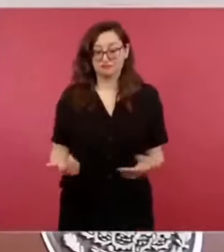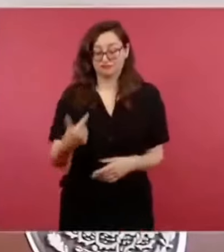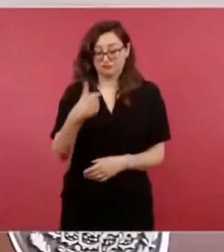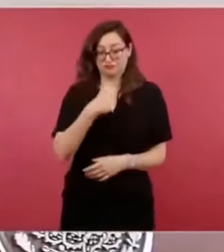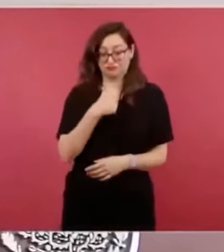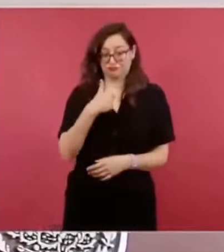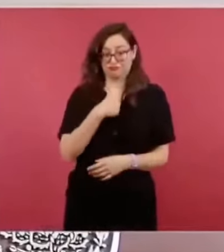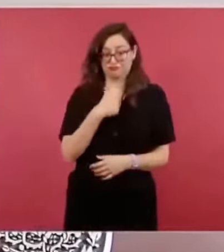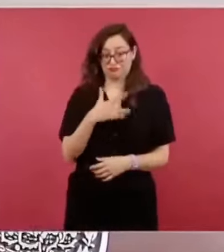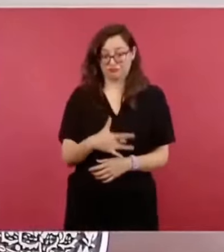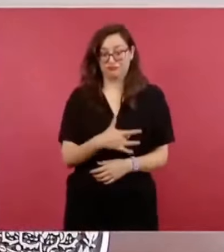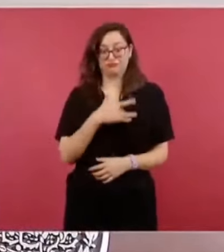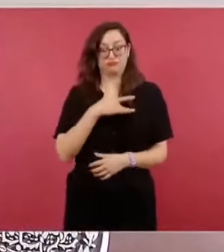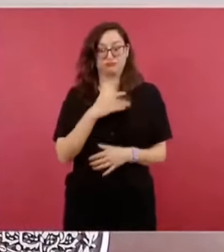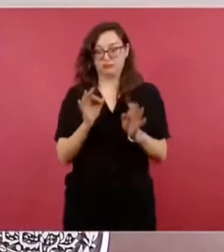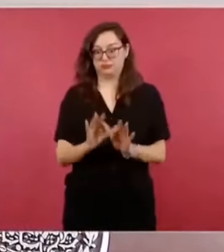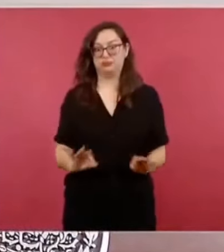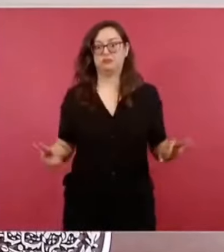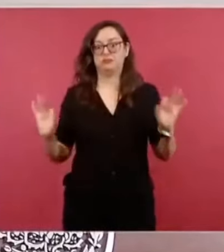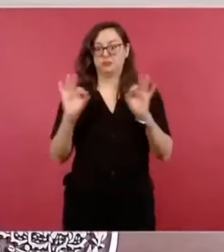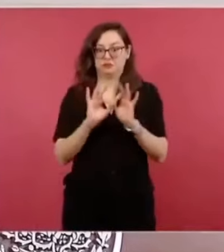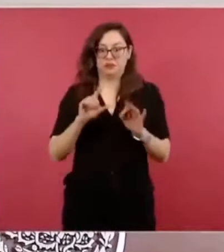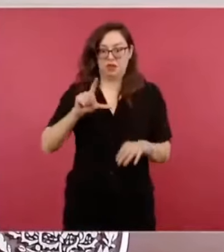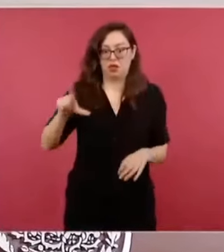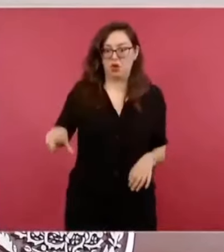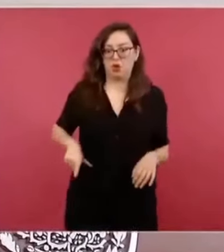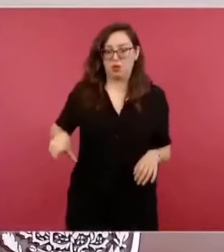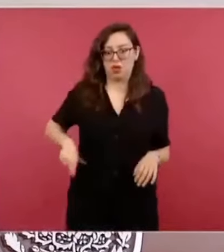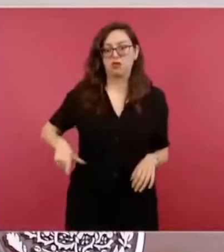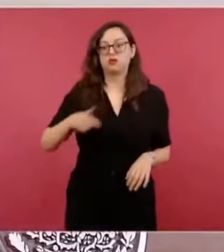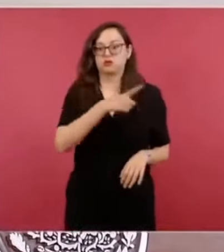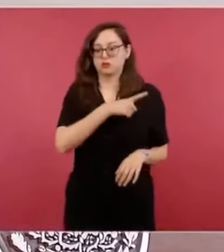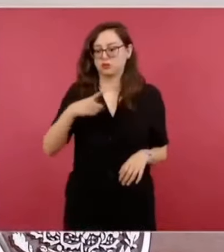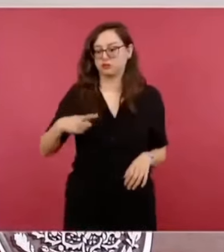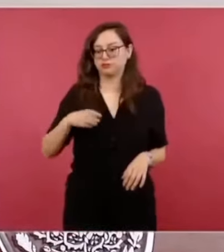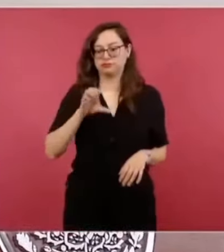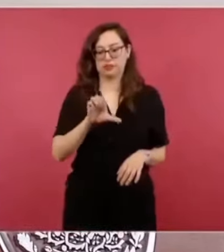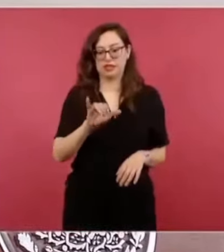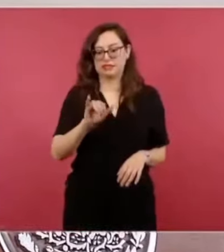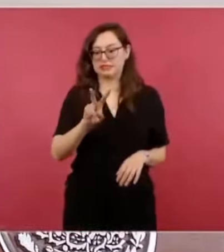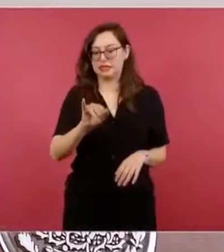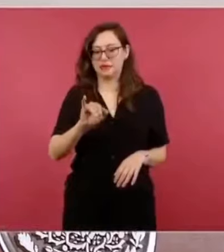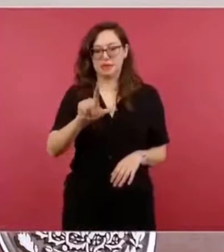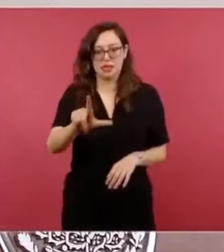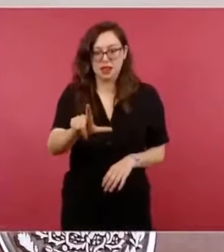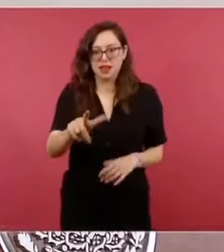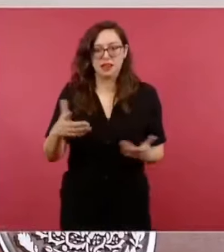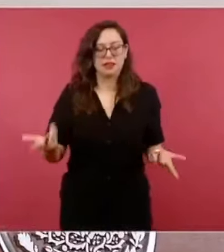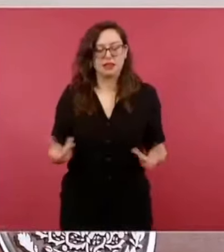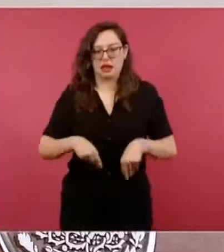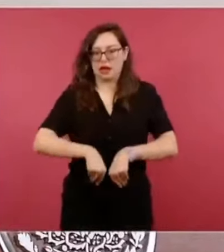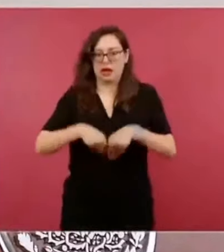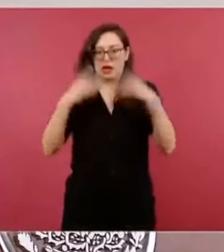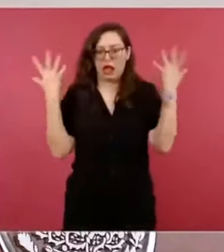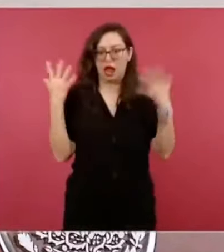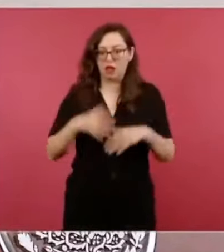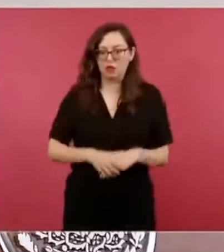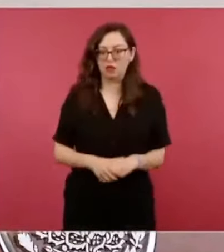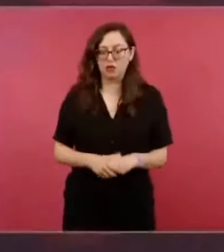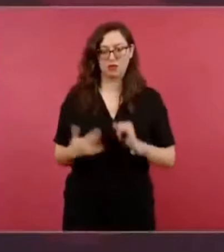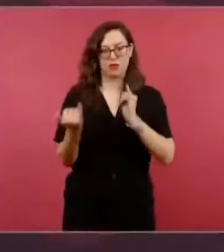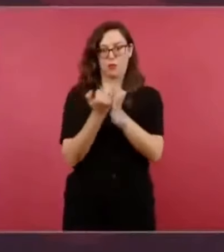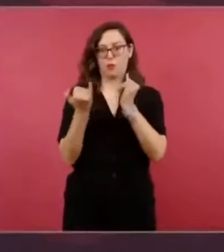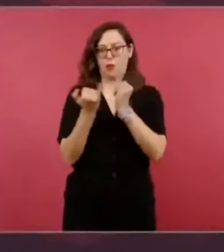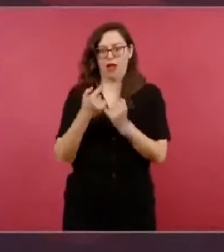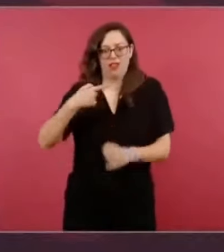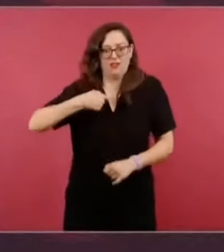soy seguidor de Juárez, Juárez